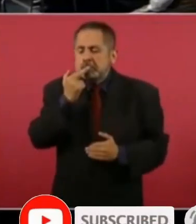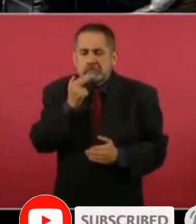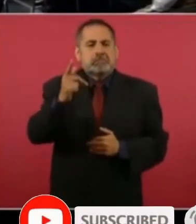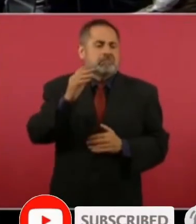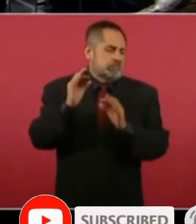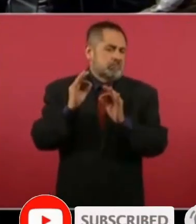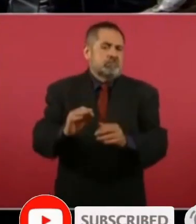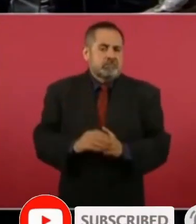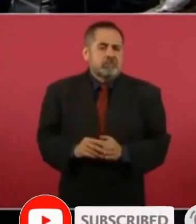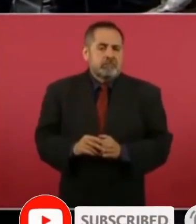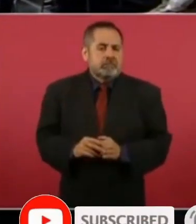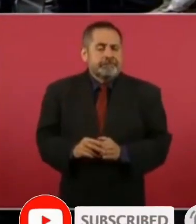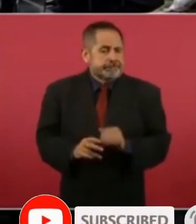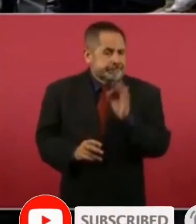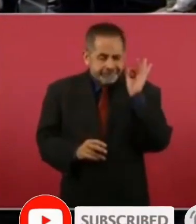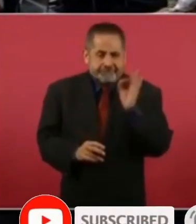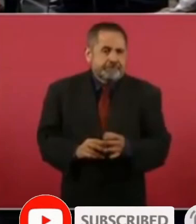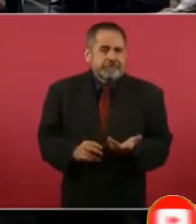Crear riqueza